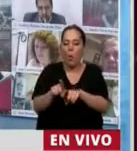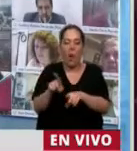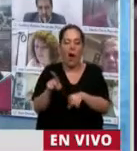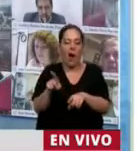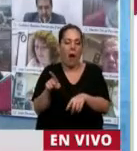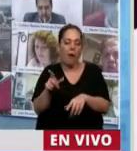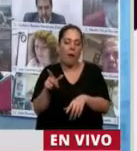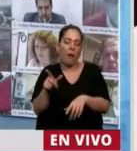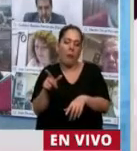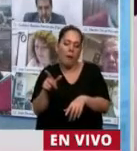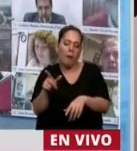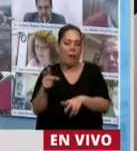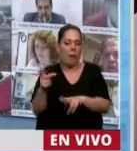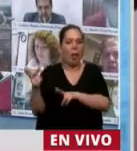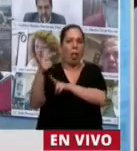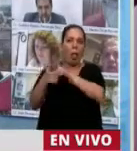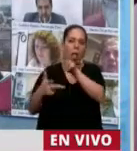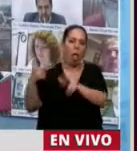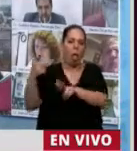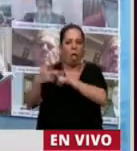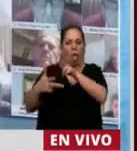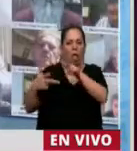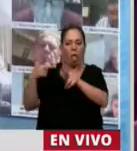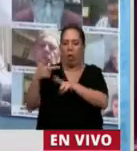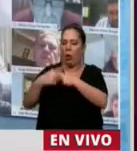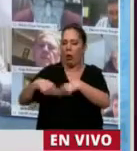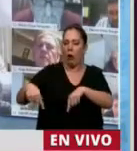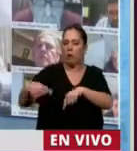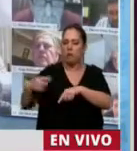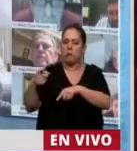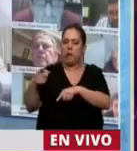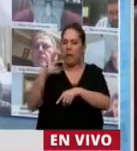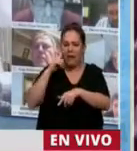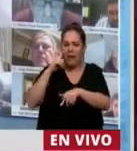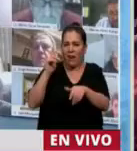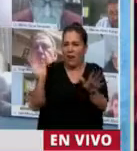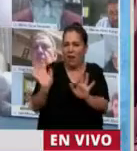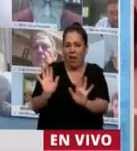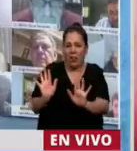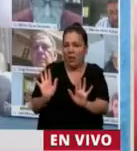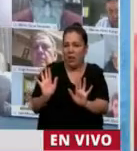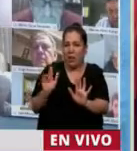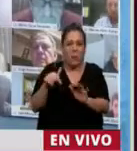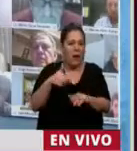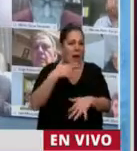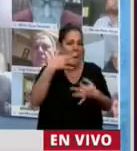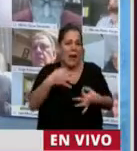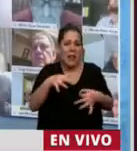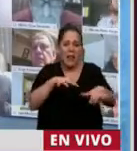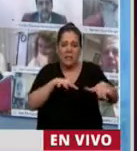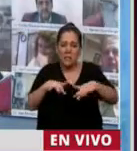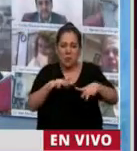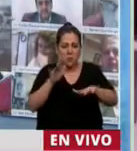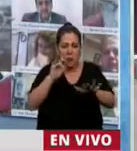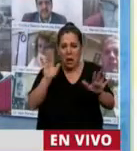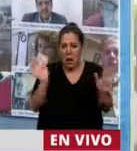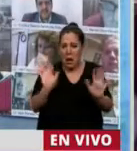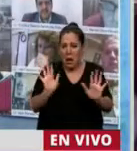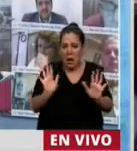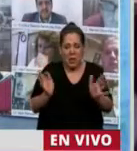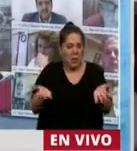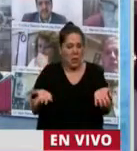tienen establecimientos que tengan que ver con el turismo, la cultura. Tiene que ver con la reducción de alícuotas de